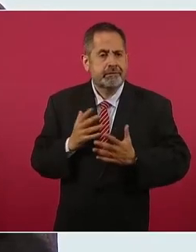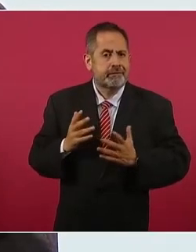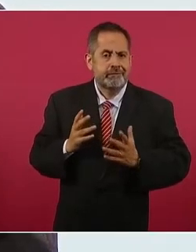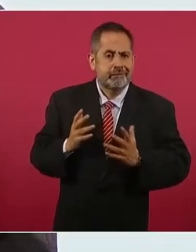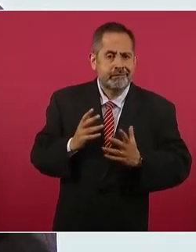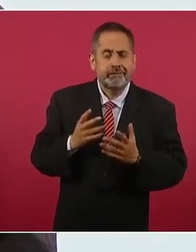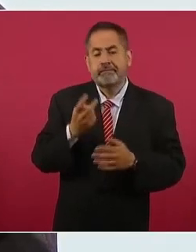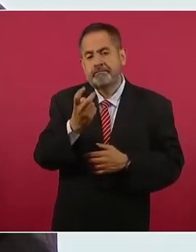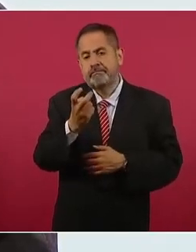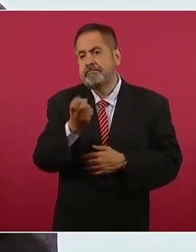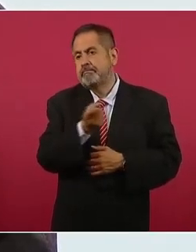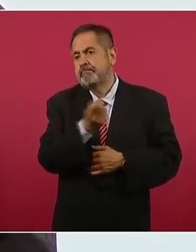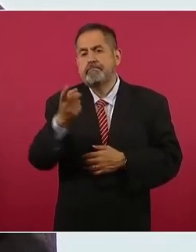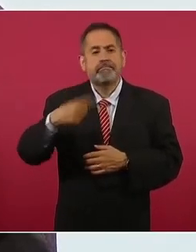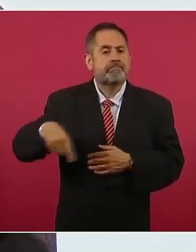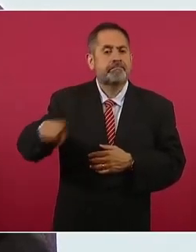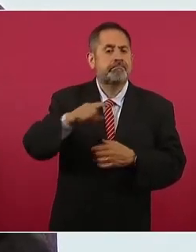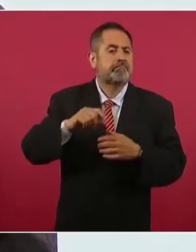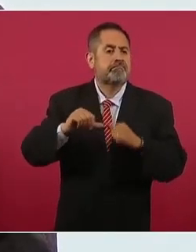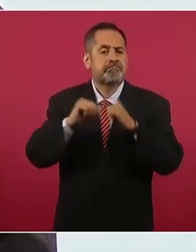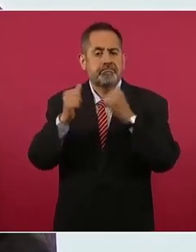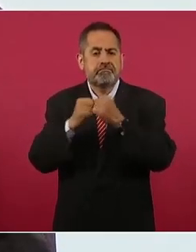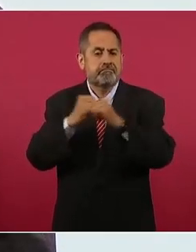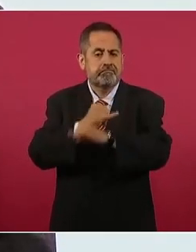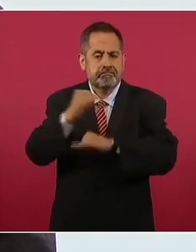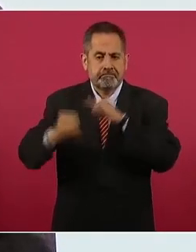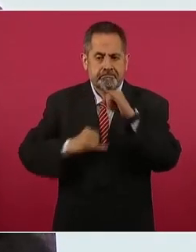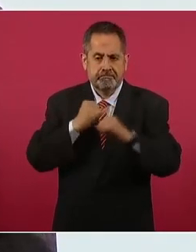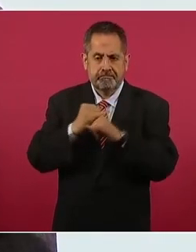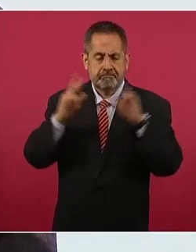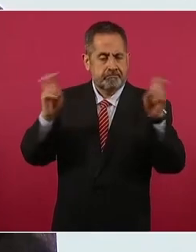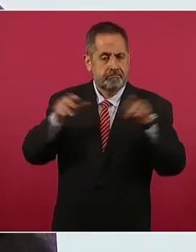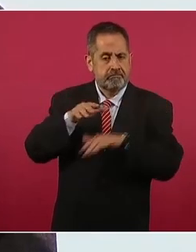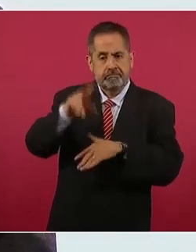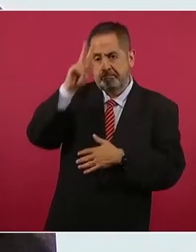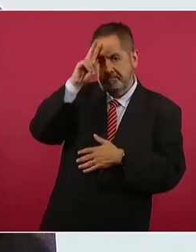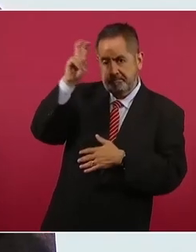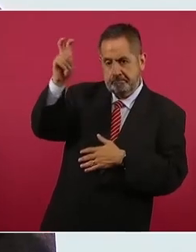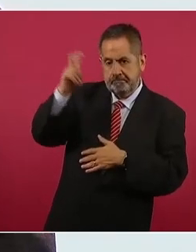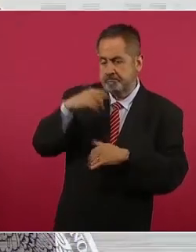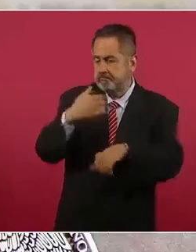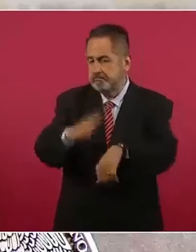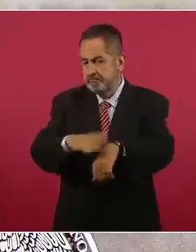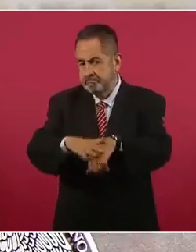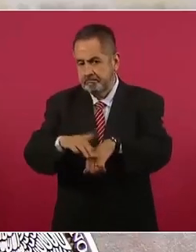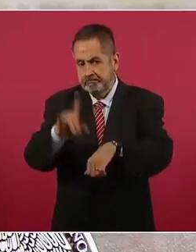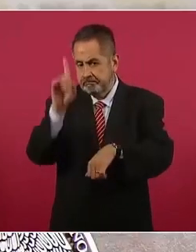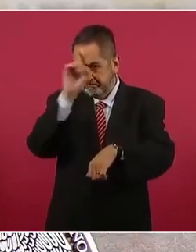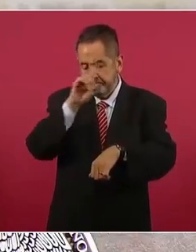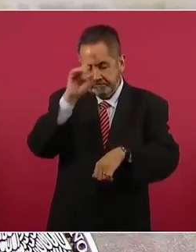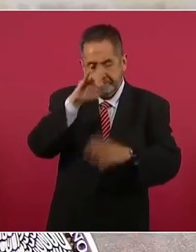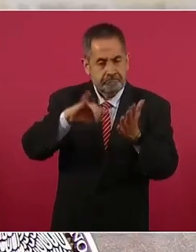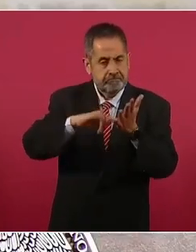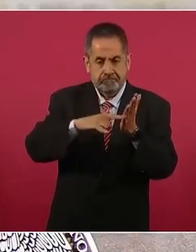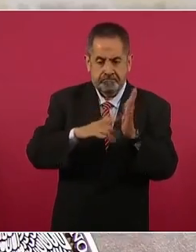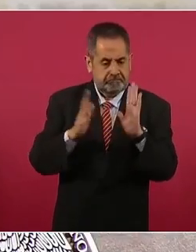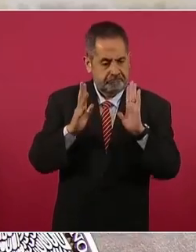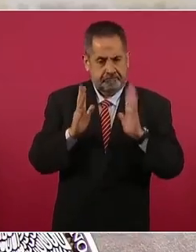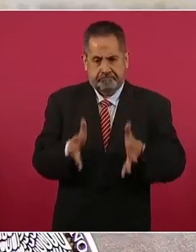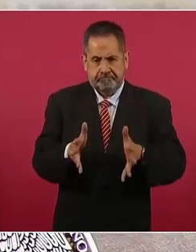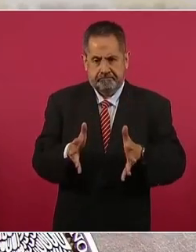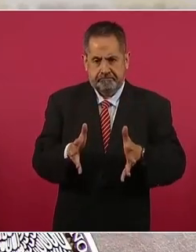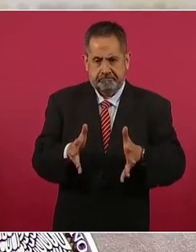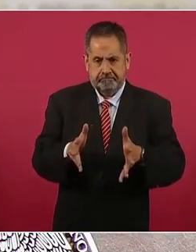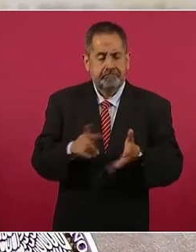ello, varias sociedades internacionales del sueño aconsejan un horario sin cambios y recomiendan mantener el